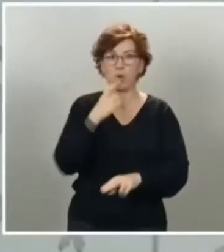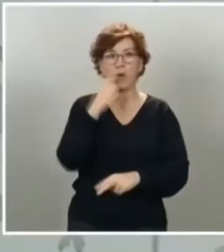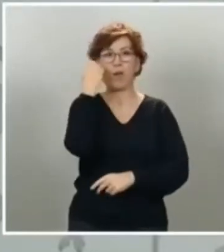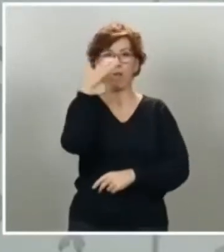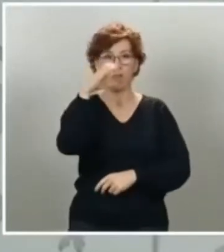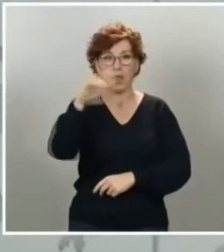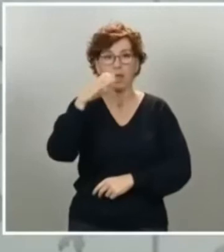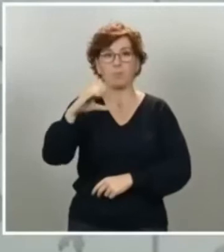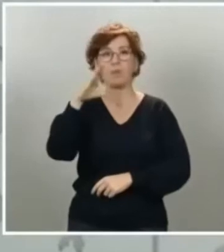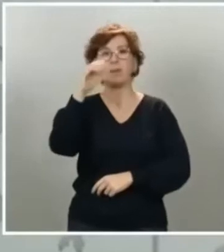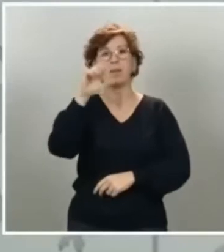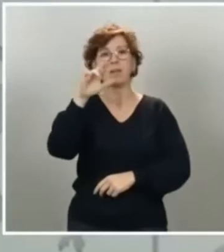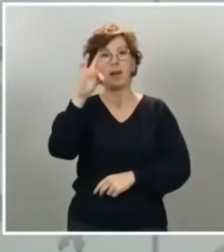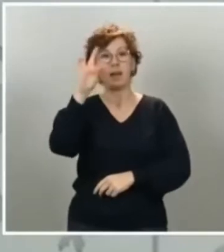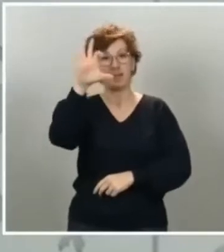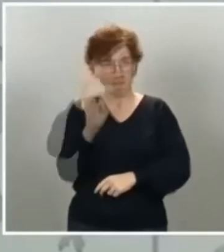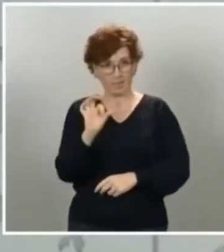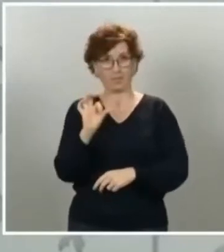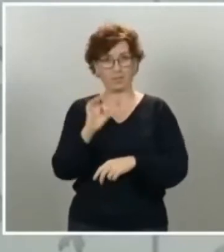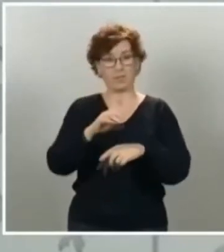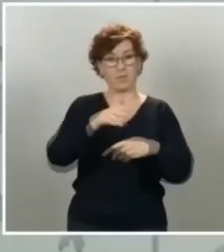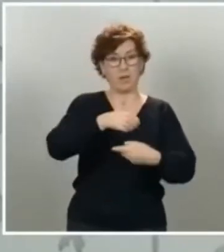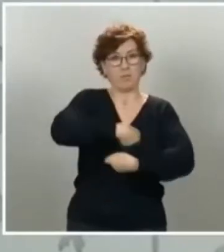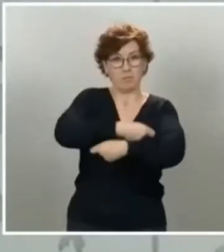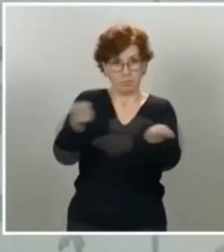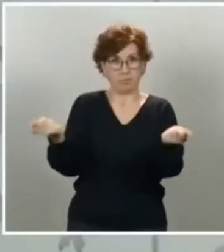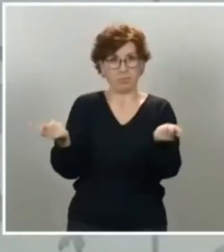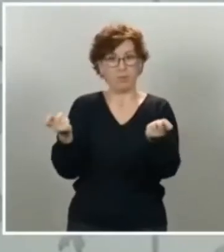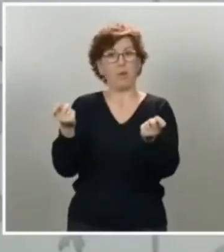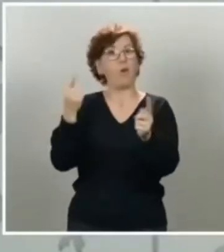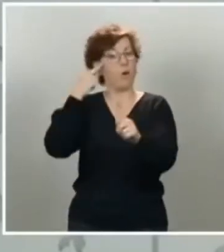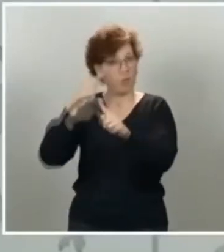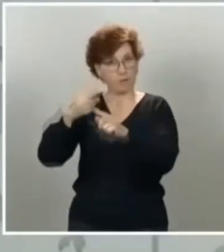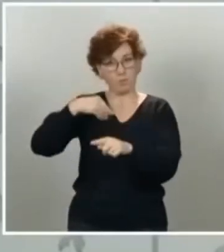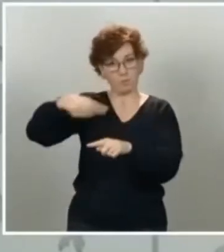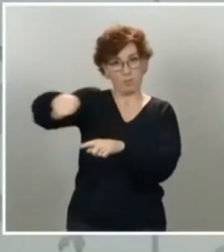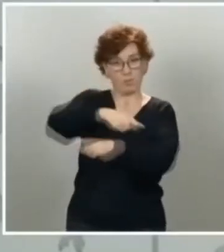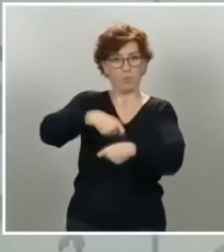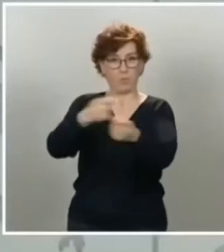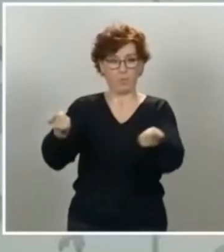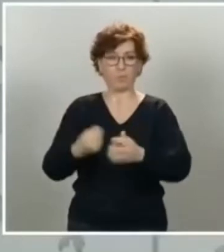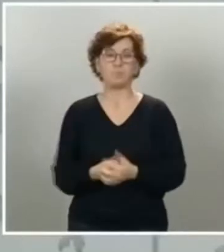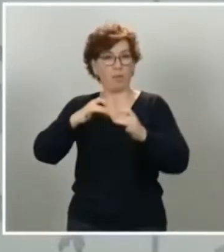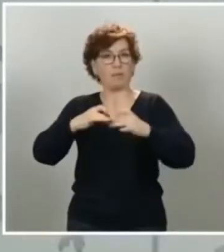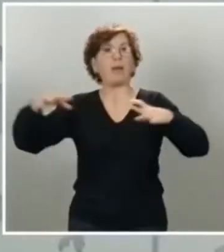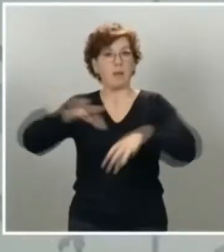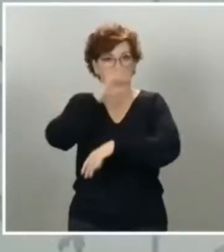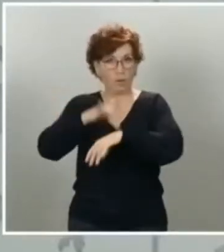Personas con Discapacidad, precisamente para poder repartirlas. 500.000 mascarillas a cada entidad.